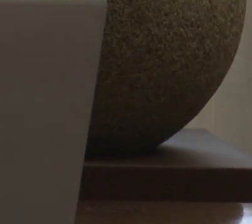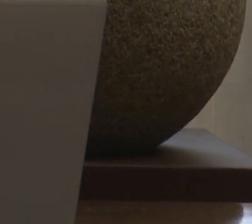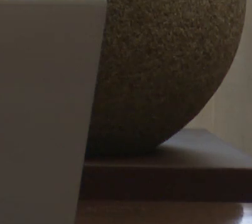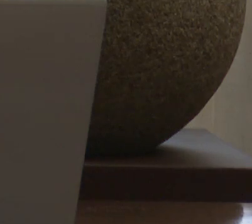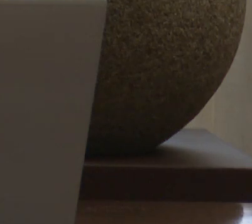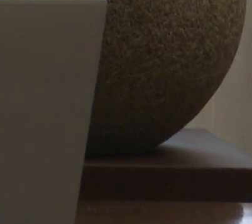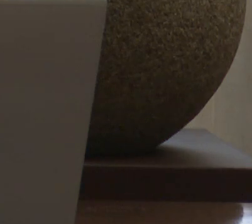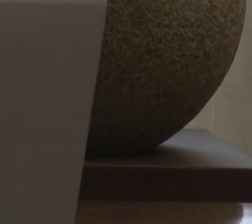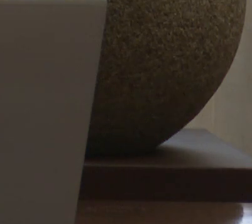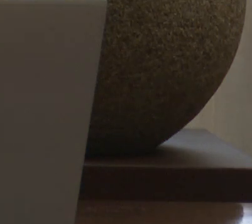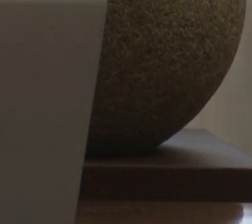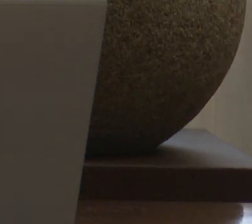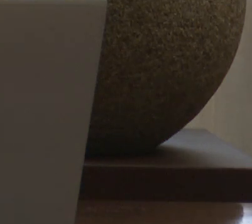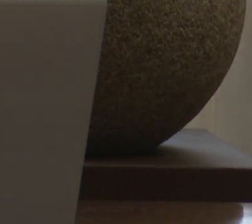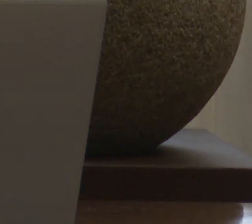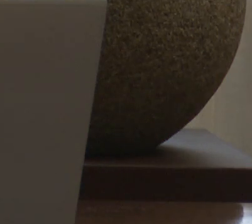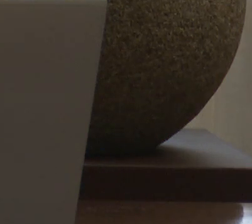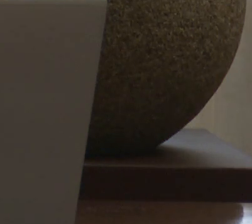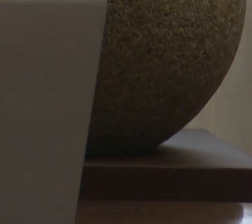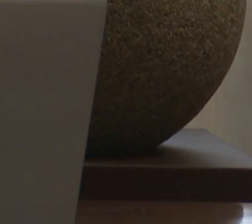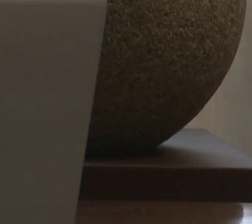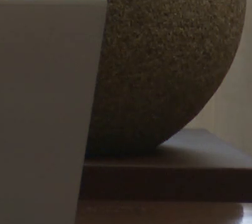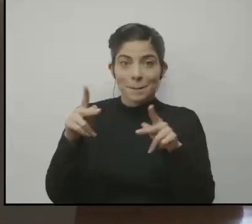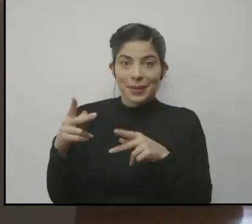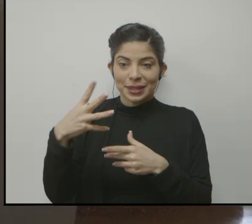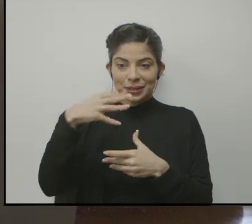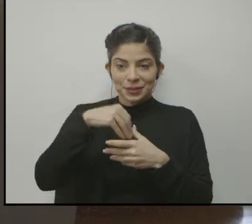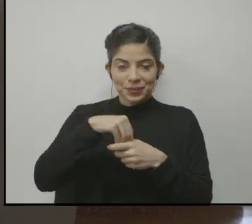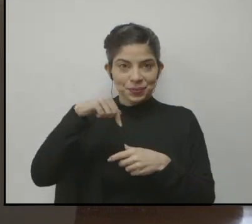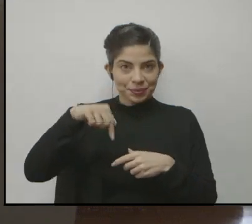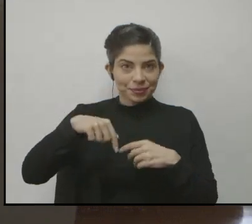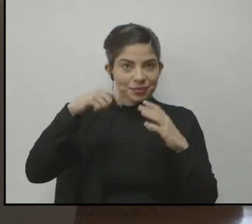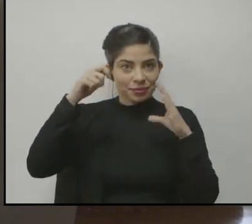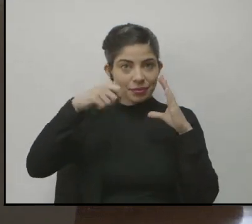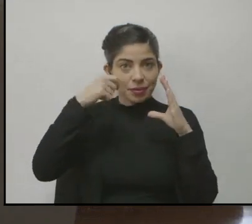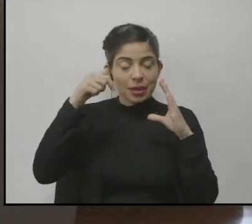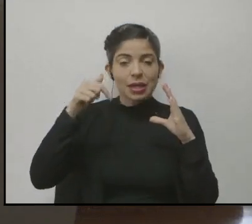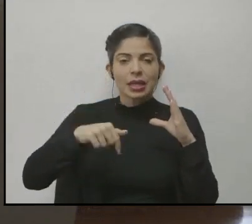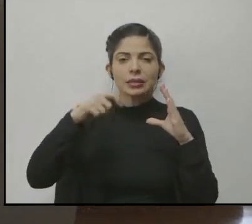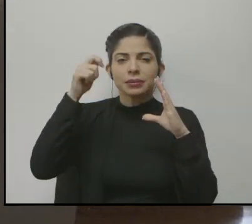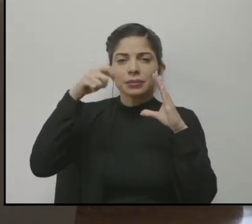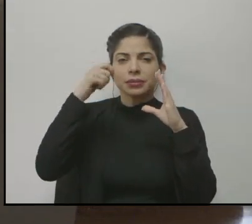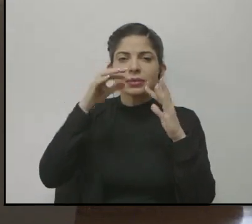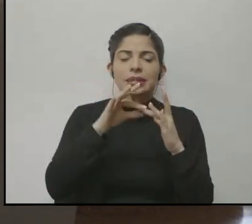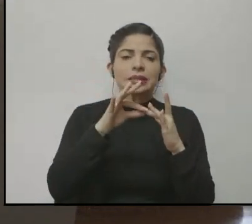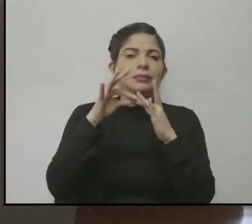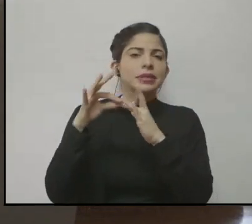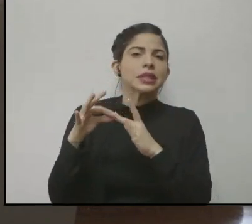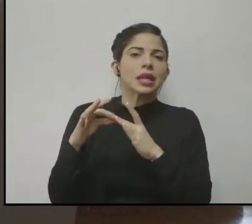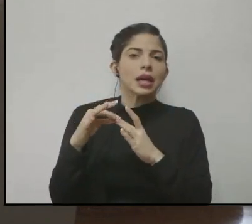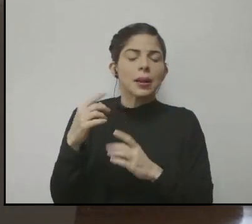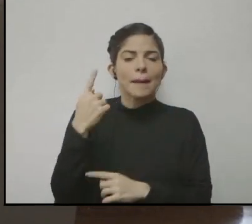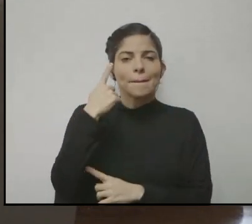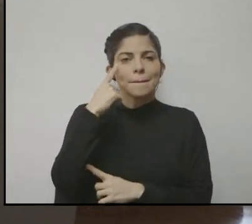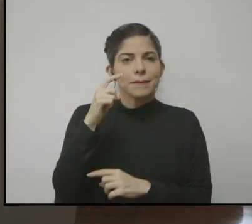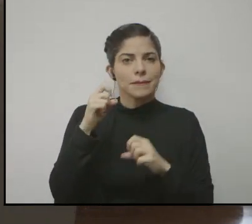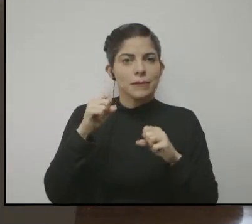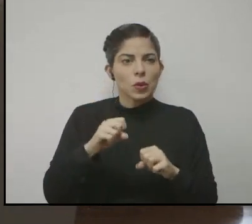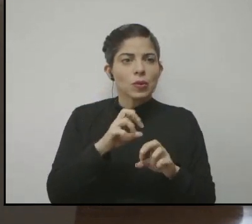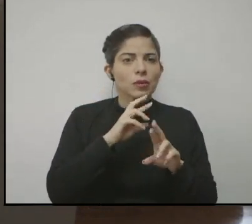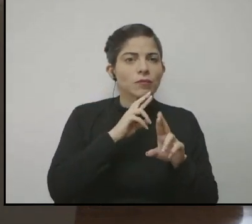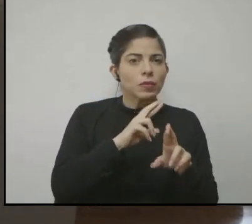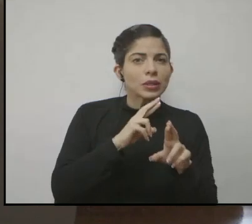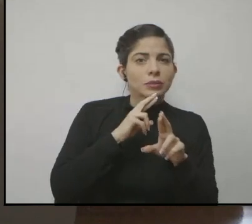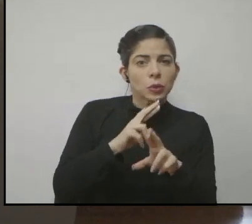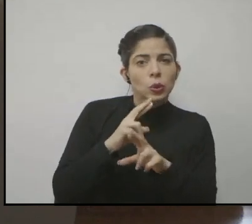Muy buenas tardes y gracias a las personas que son parte de esta transmisión, esta es una transmisión especial para responder las